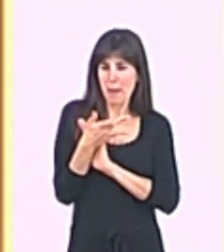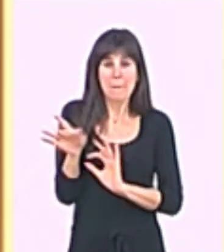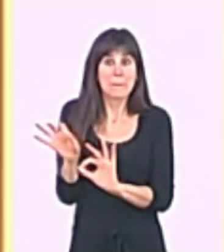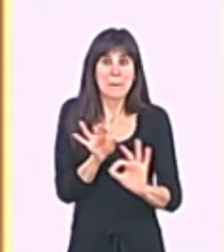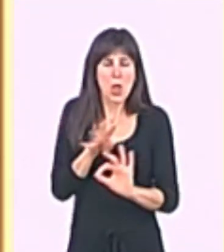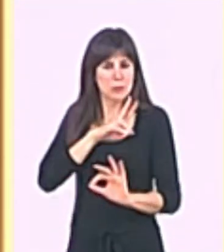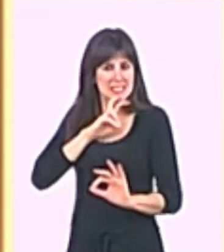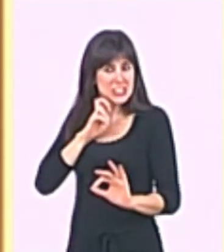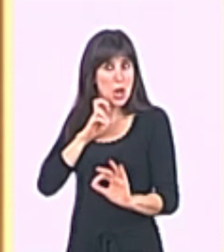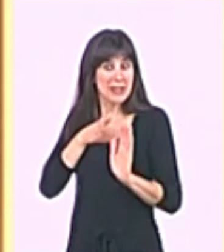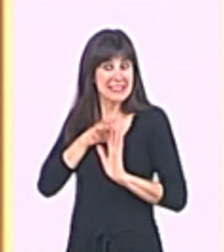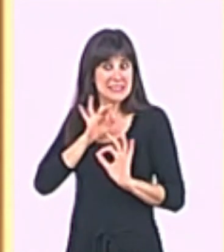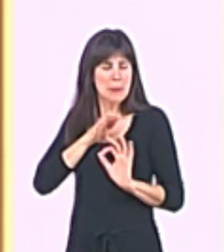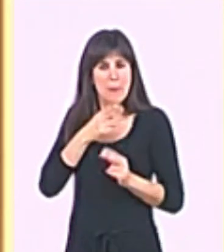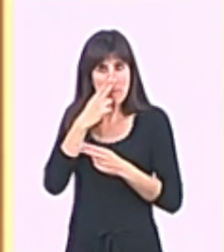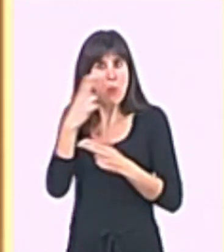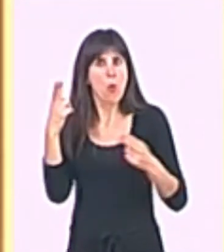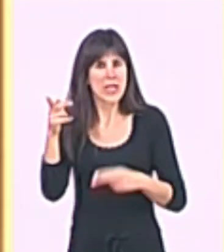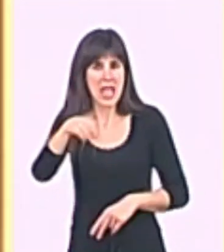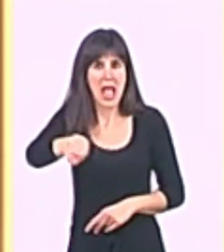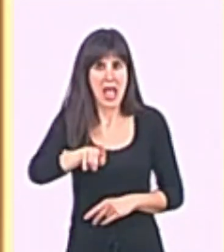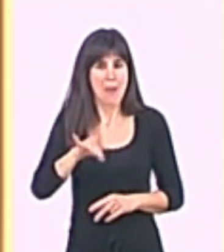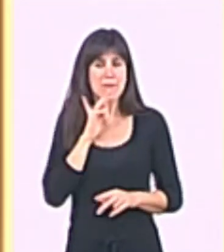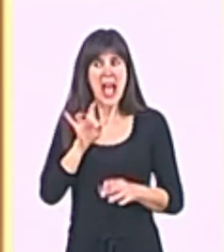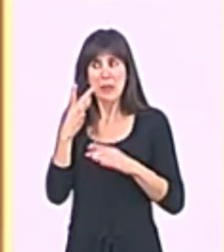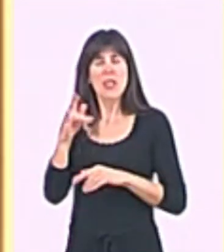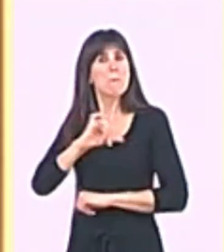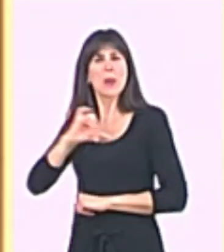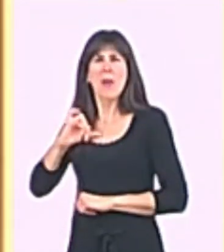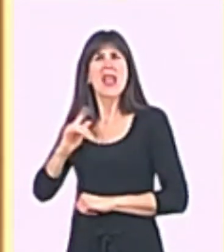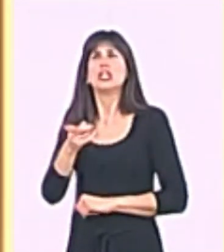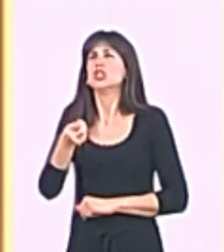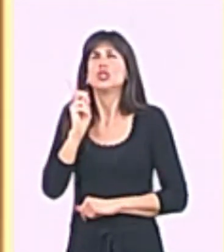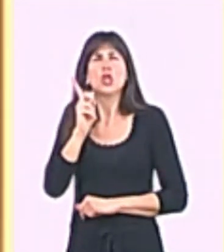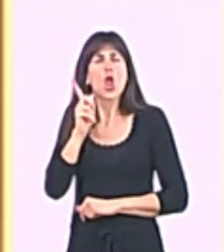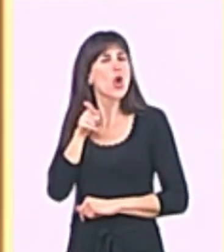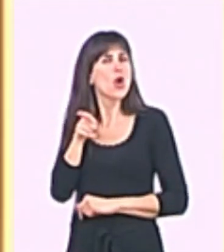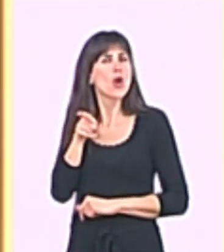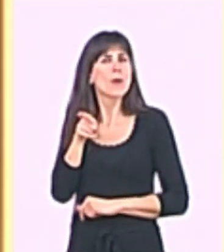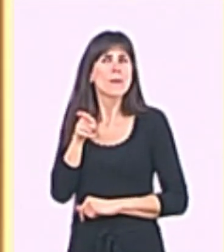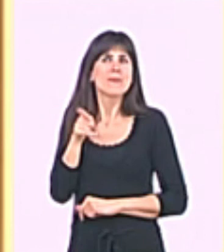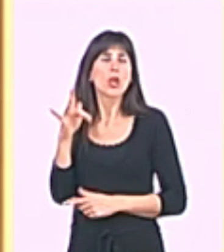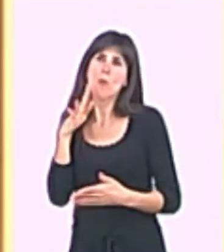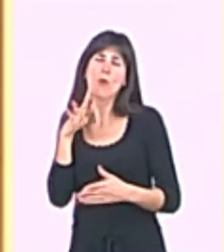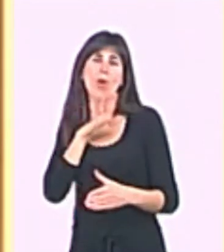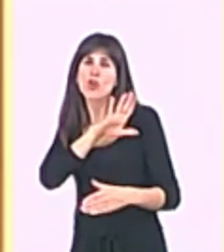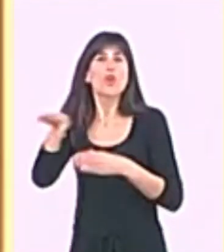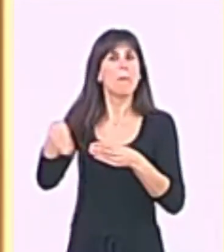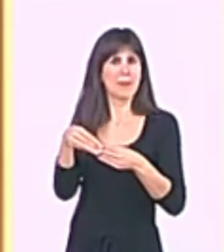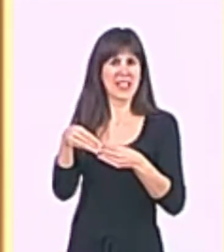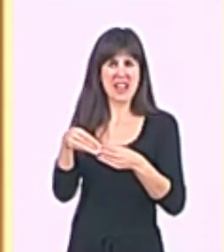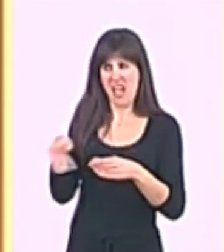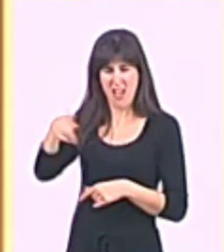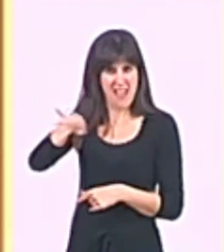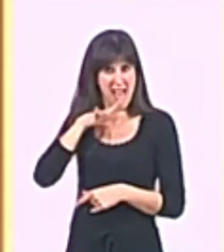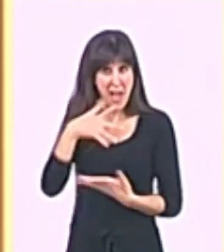pública, en la que la actividad privada fuera solo y exclusivamente complementaria. No lo que hacen